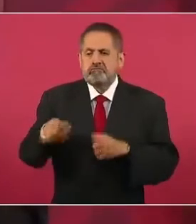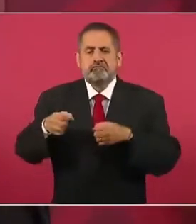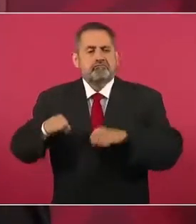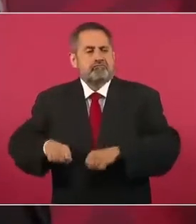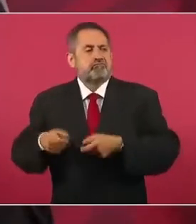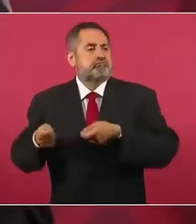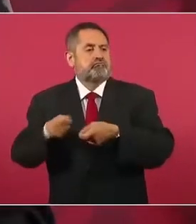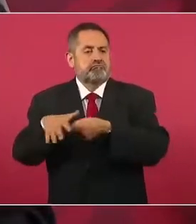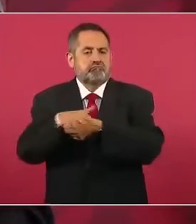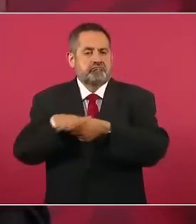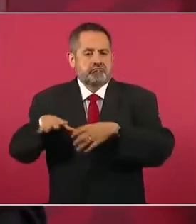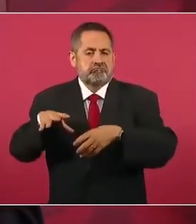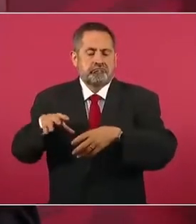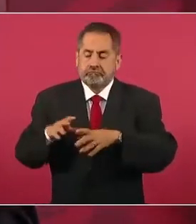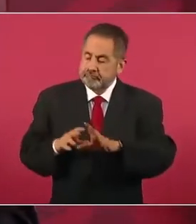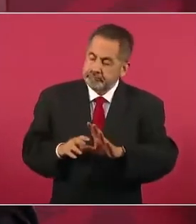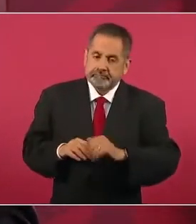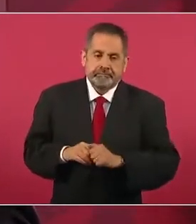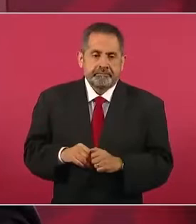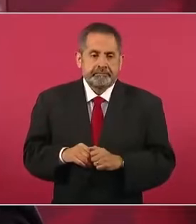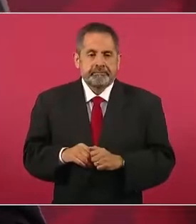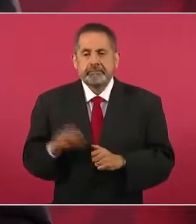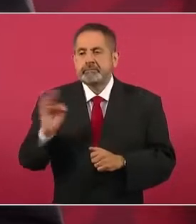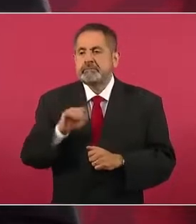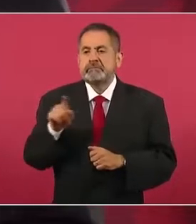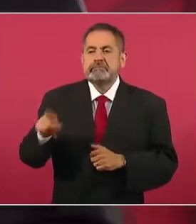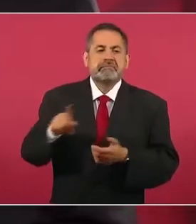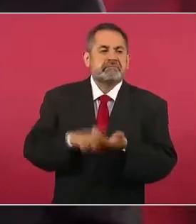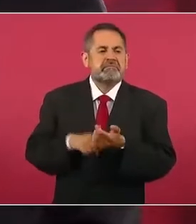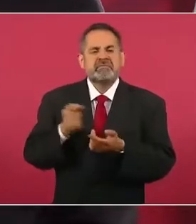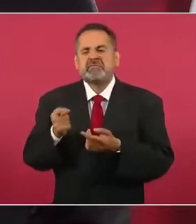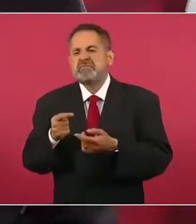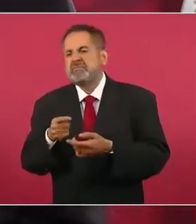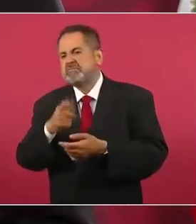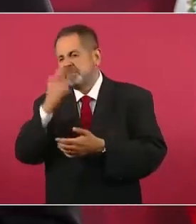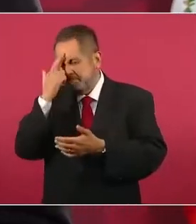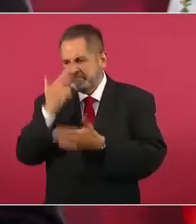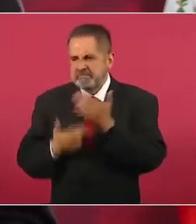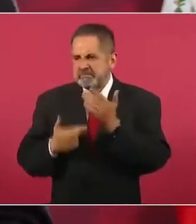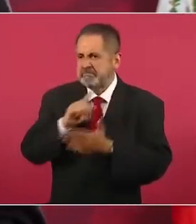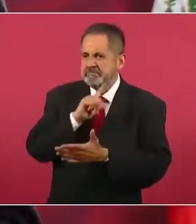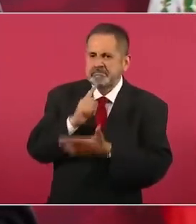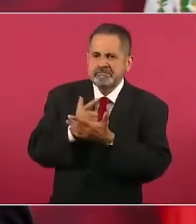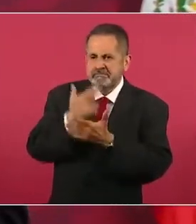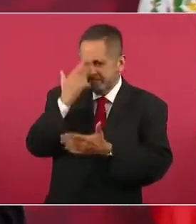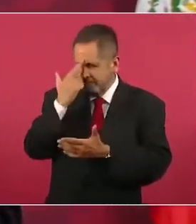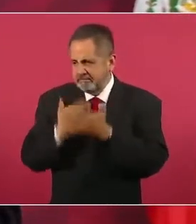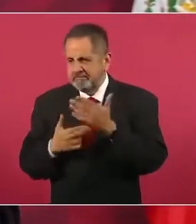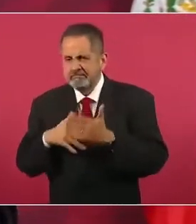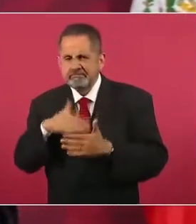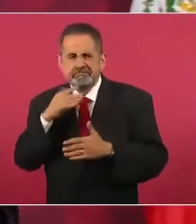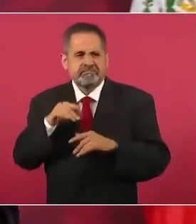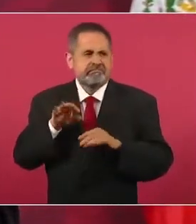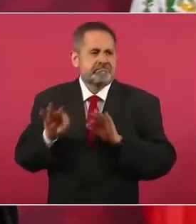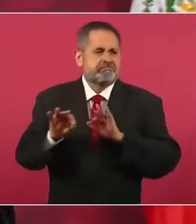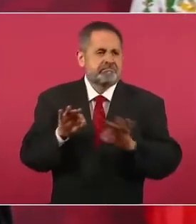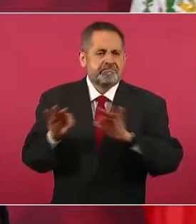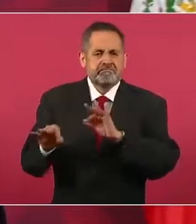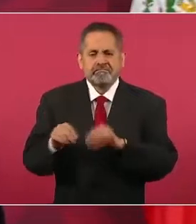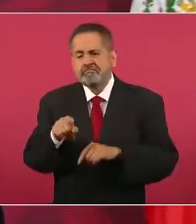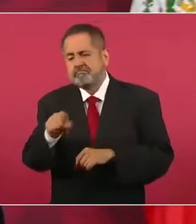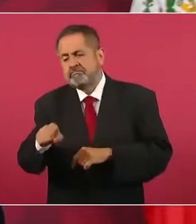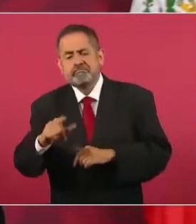y puedan corromper agentes.